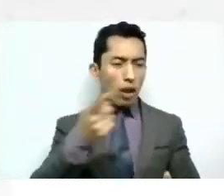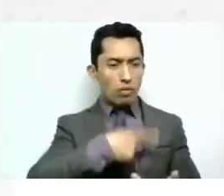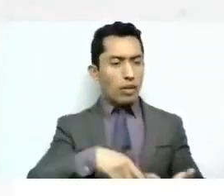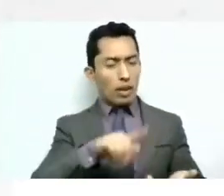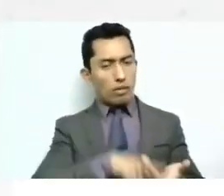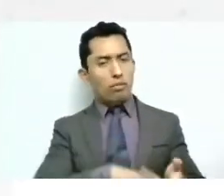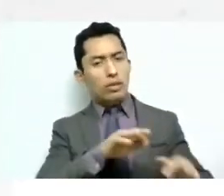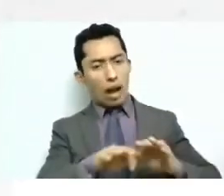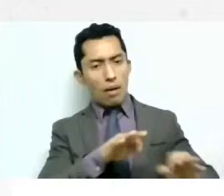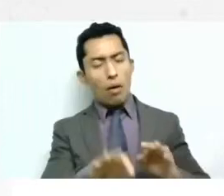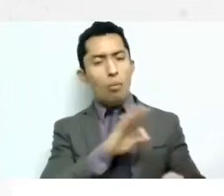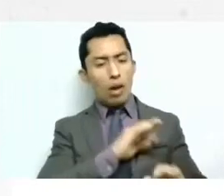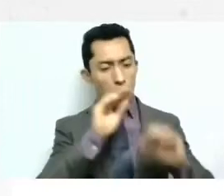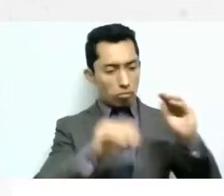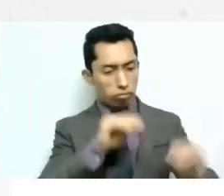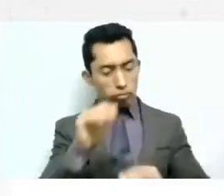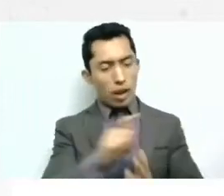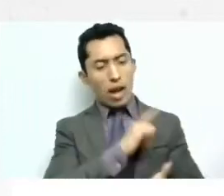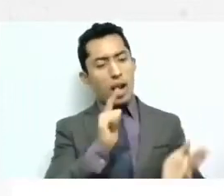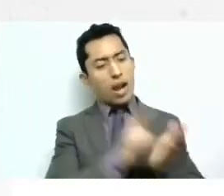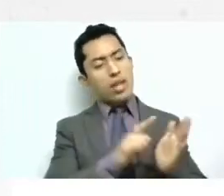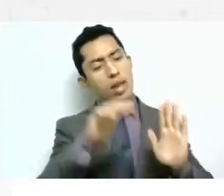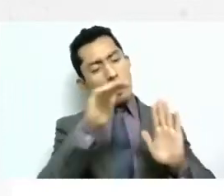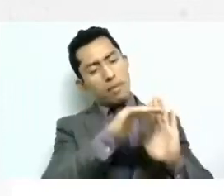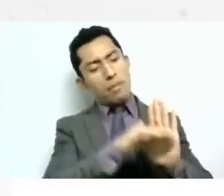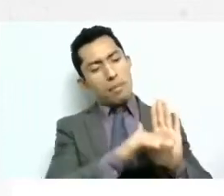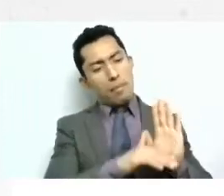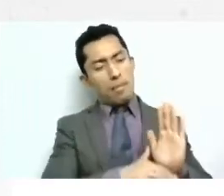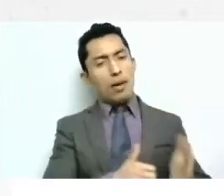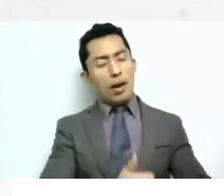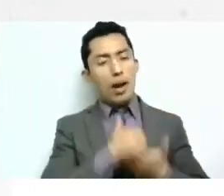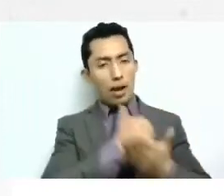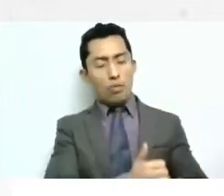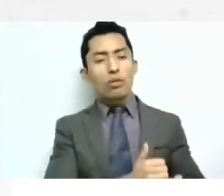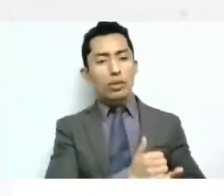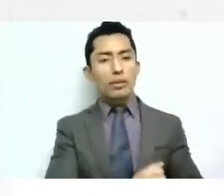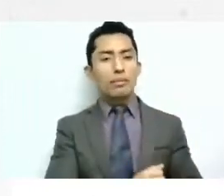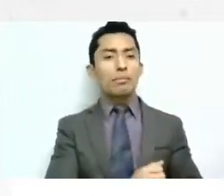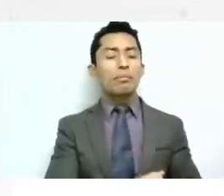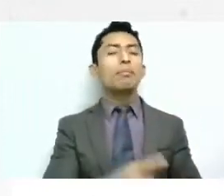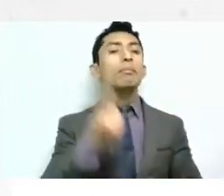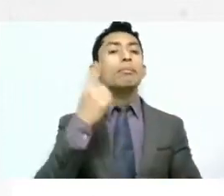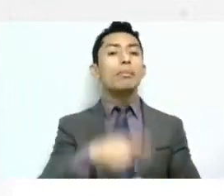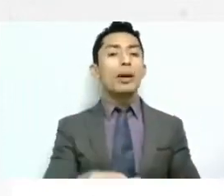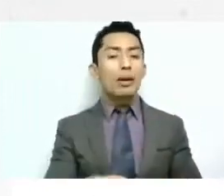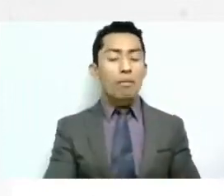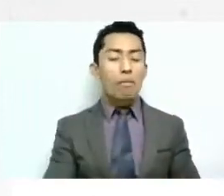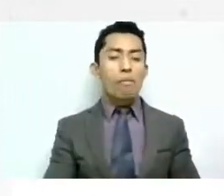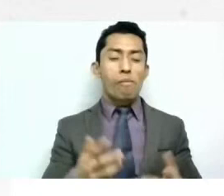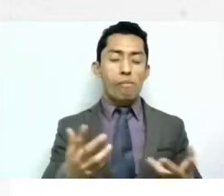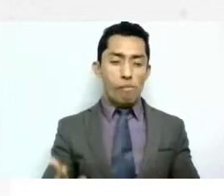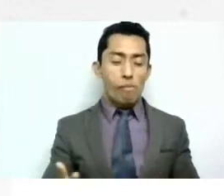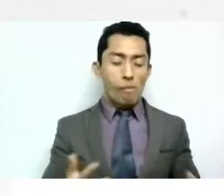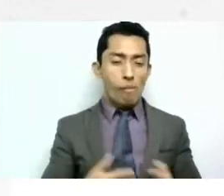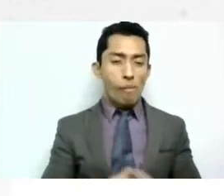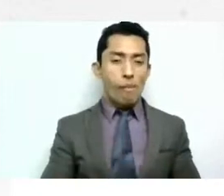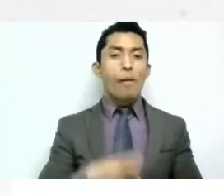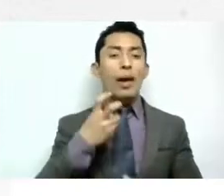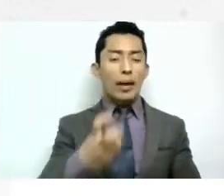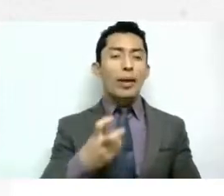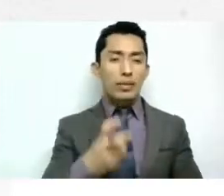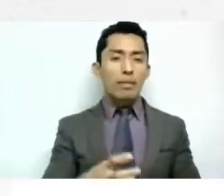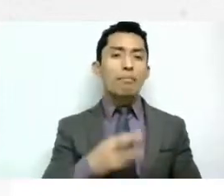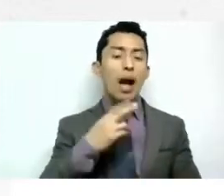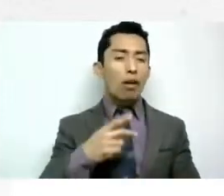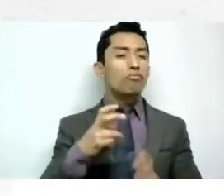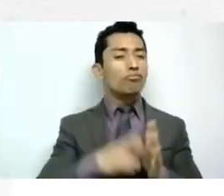crear estas normativas que ayuden para crear estas las mejores